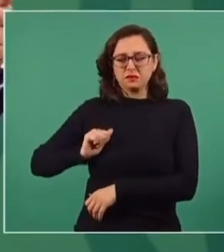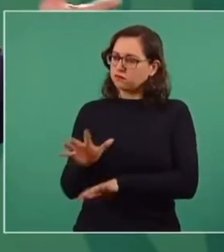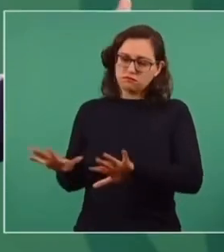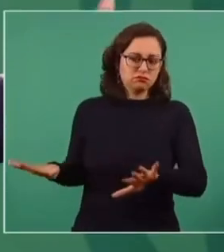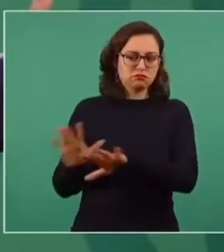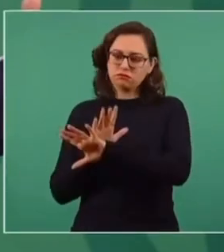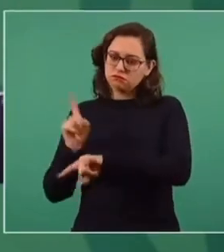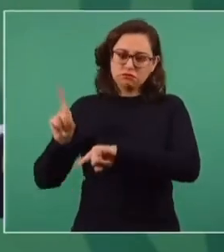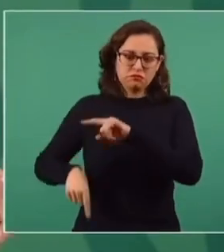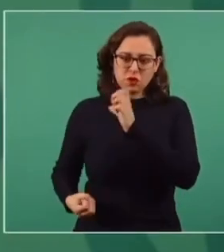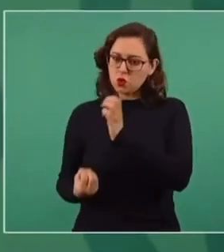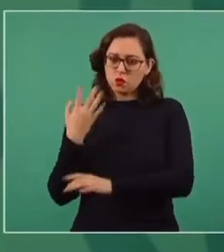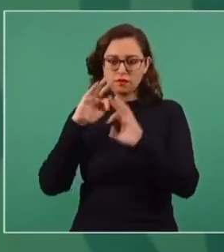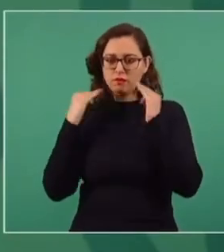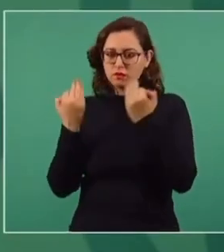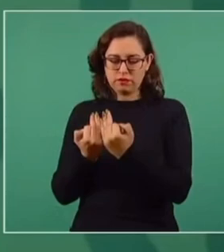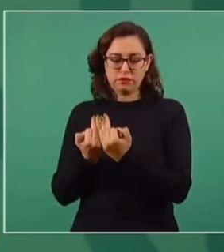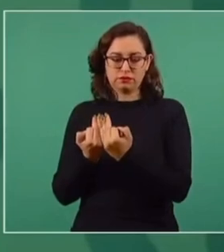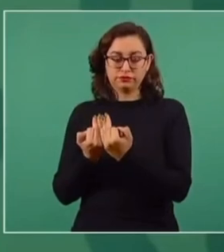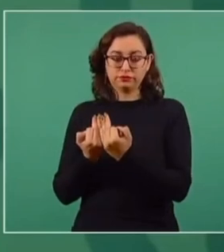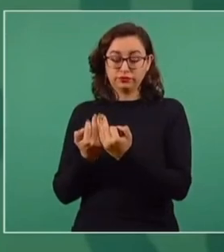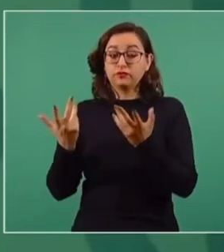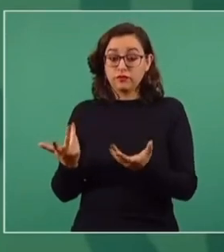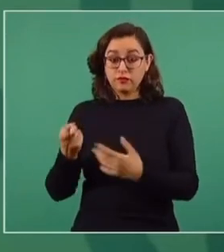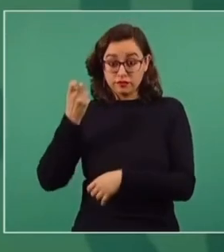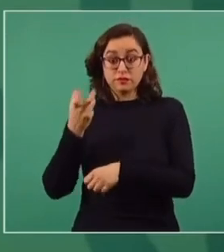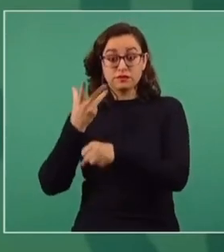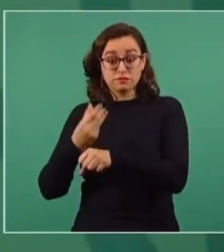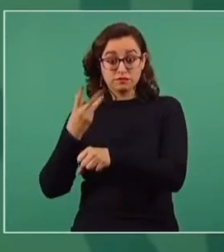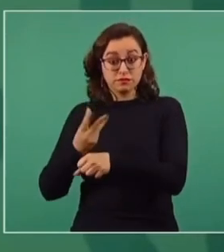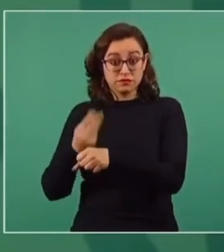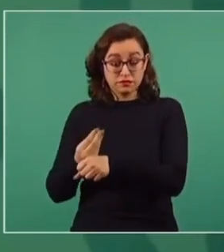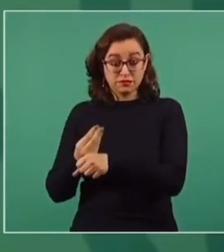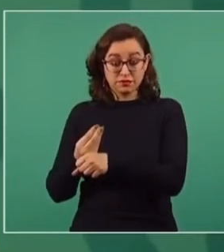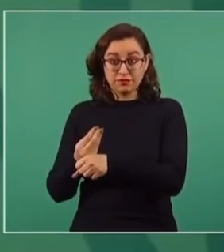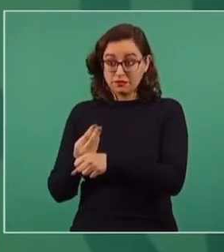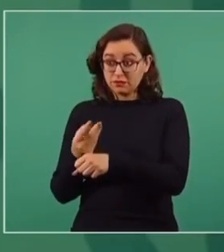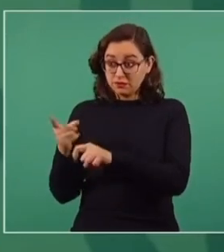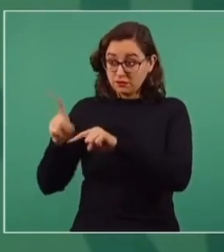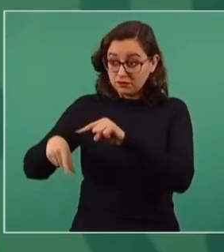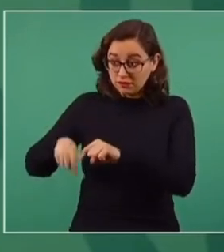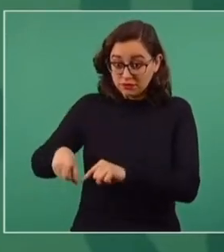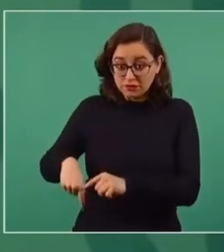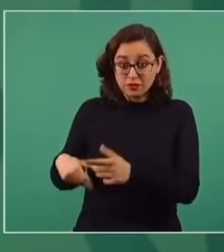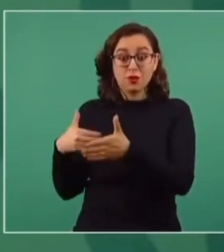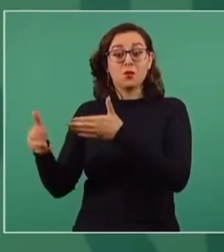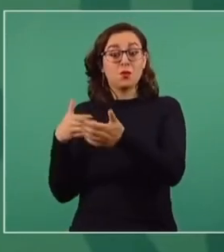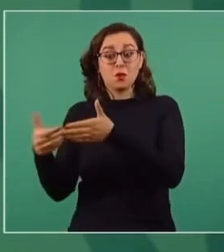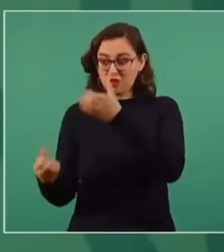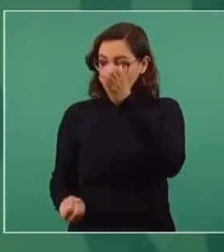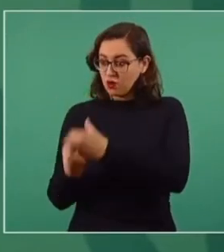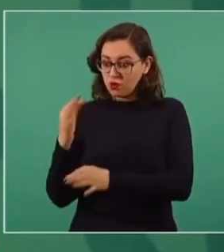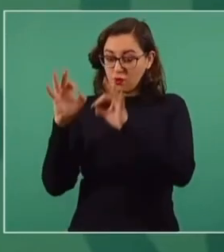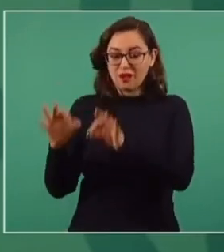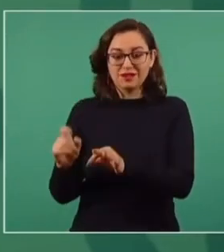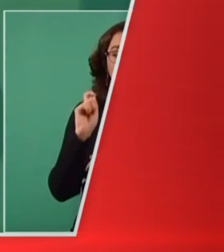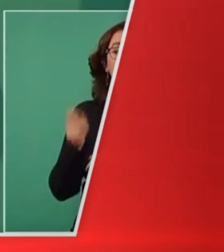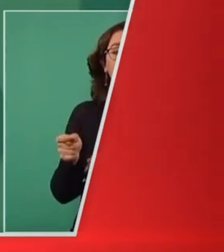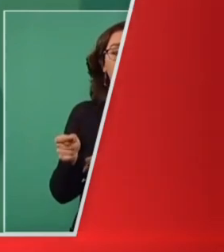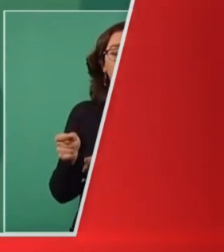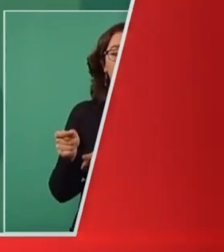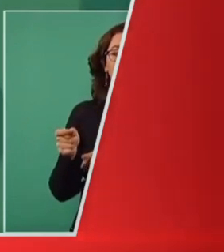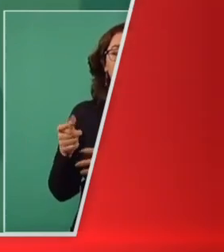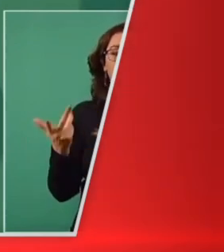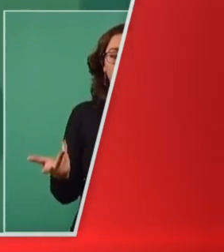complejo de una refinería. Y el cambiar las plantas es modernizarlas para que sean plantas que